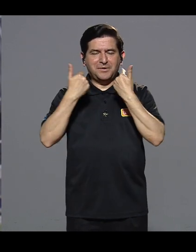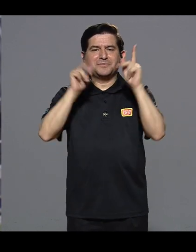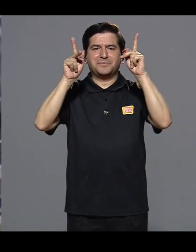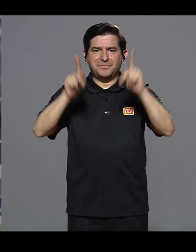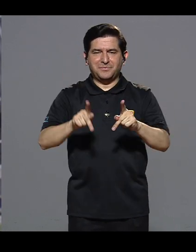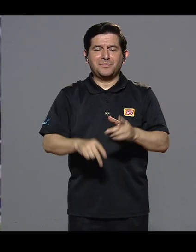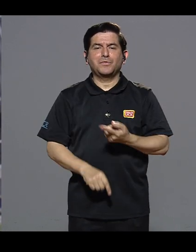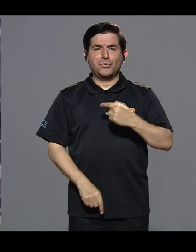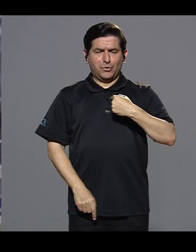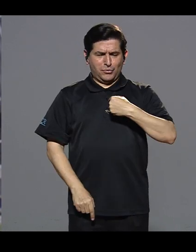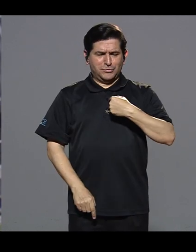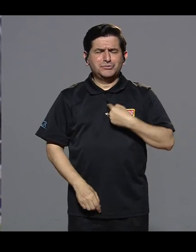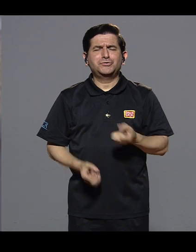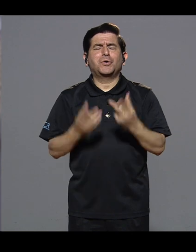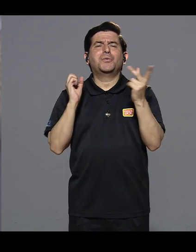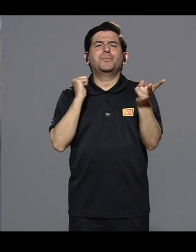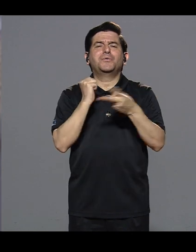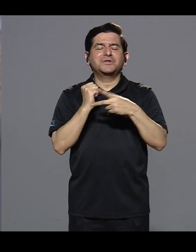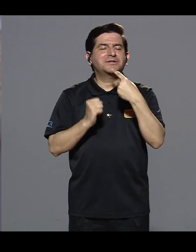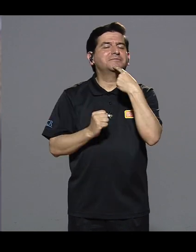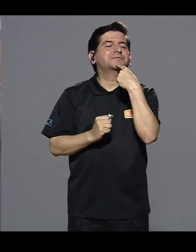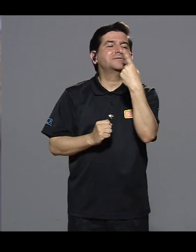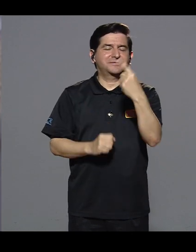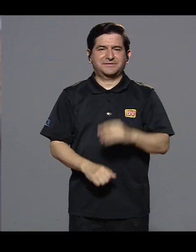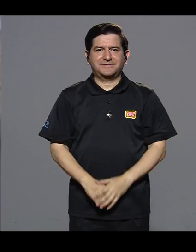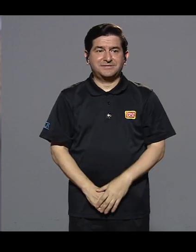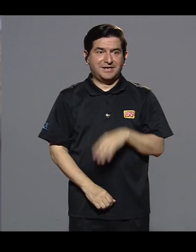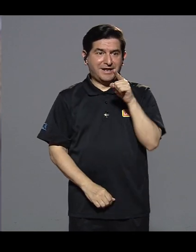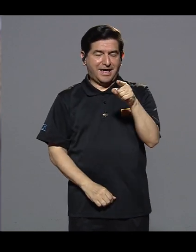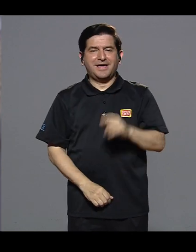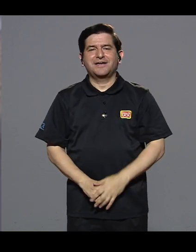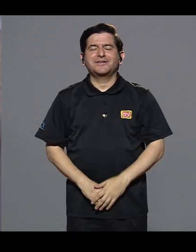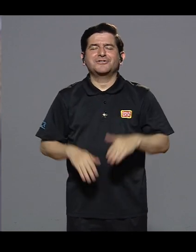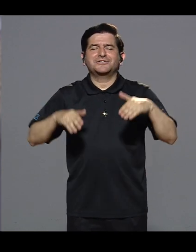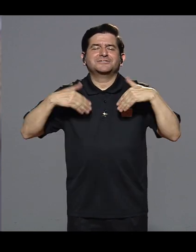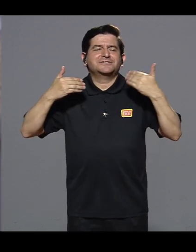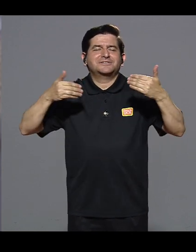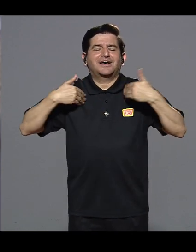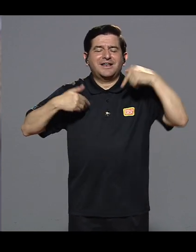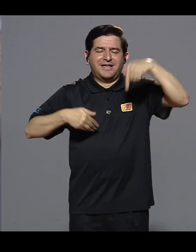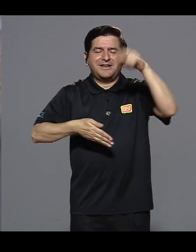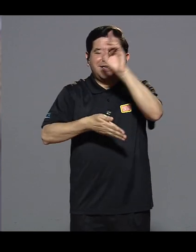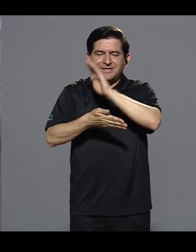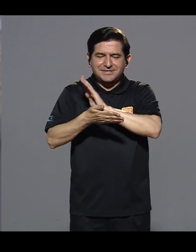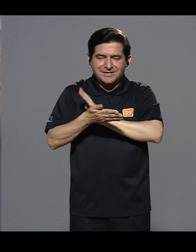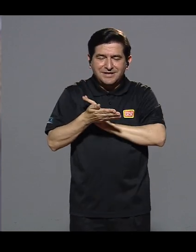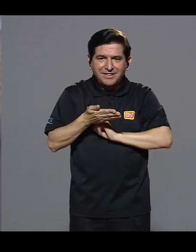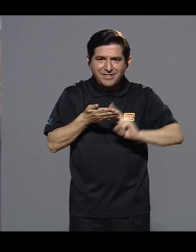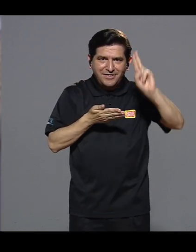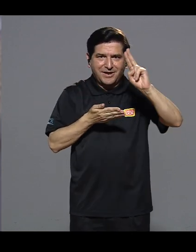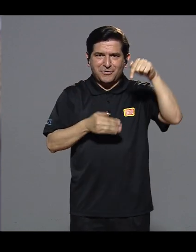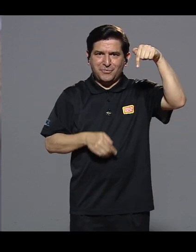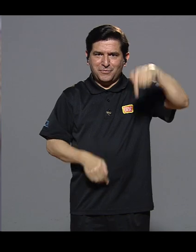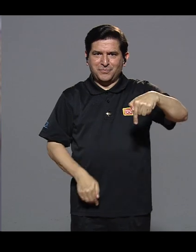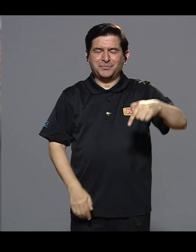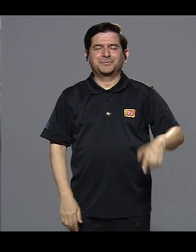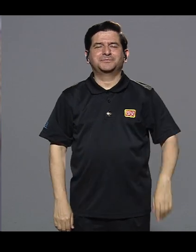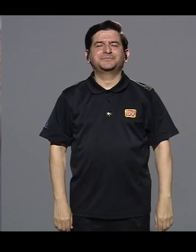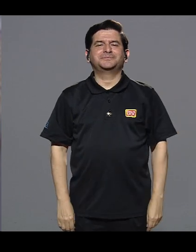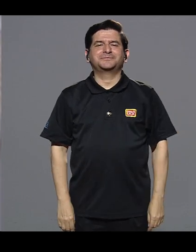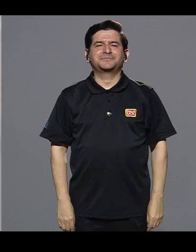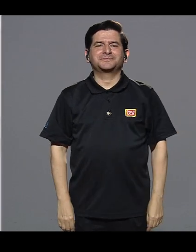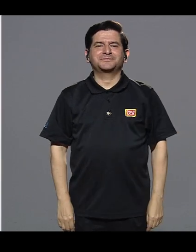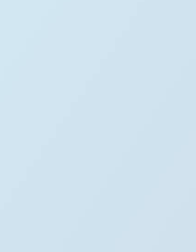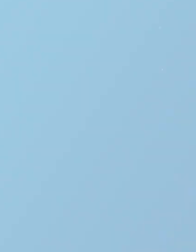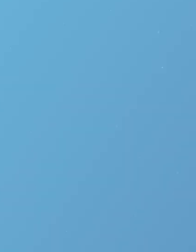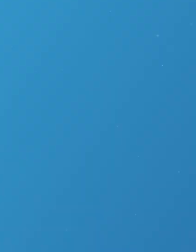es miembro de un grupo de personas a quienes yo muchas veces les he dicho que son la alegría de esta universidad.